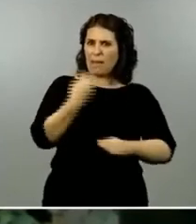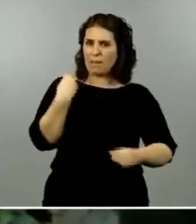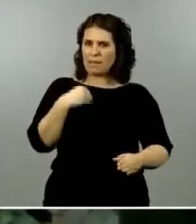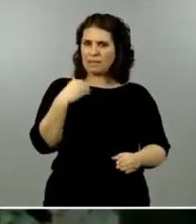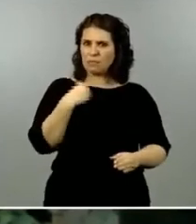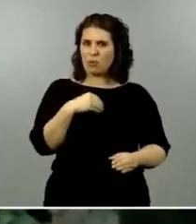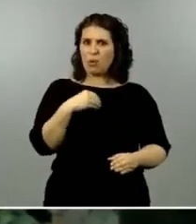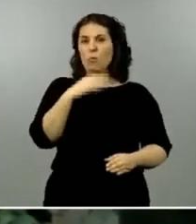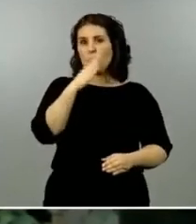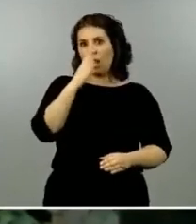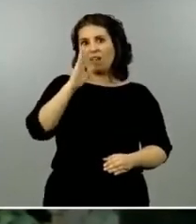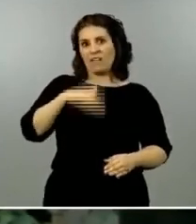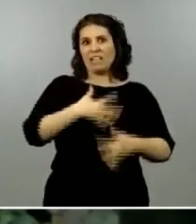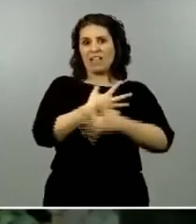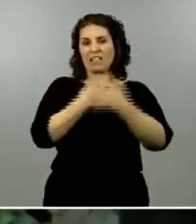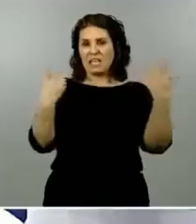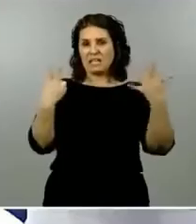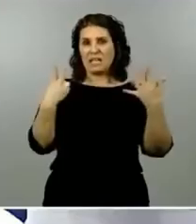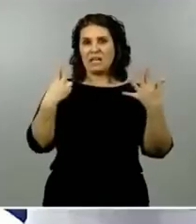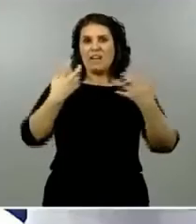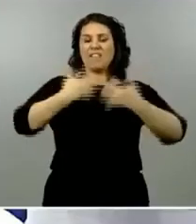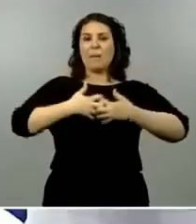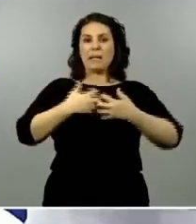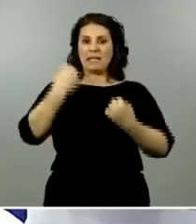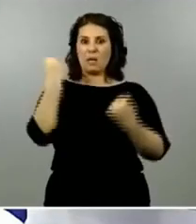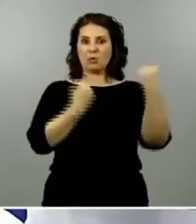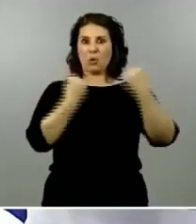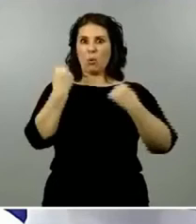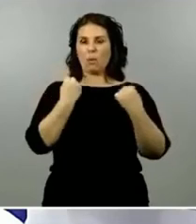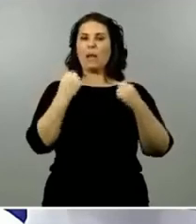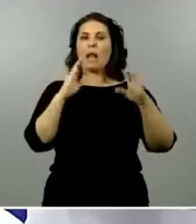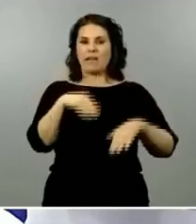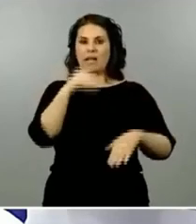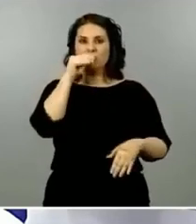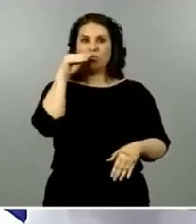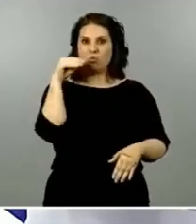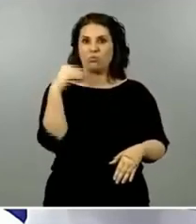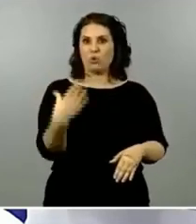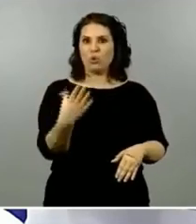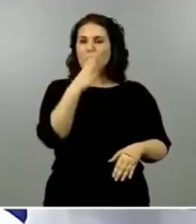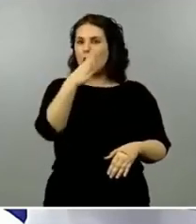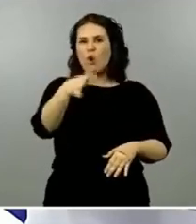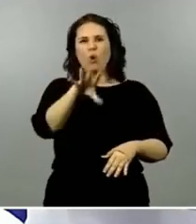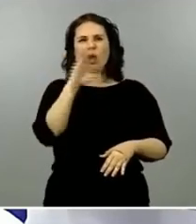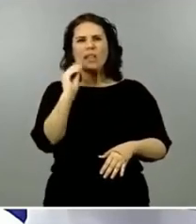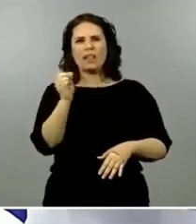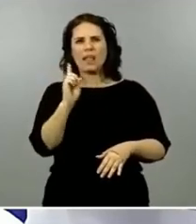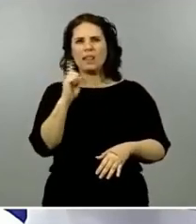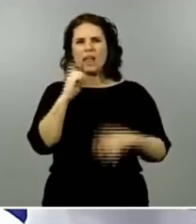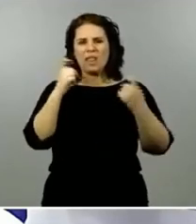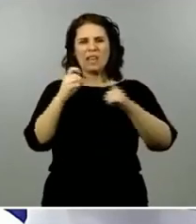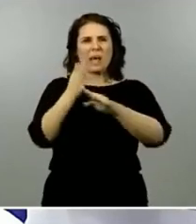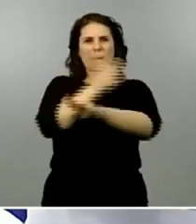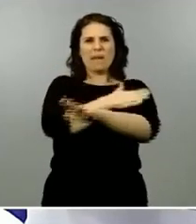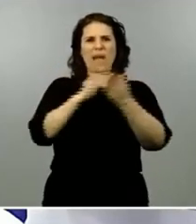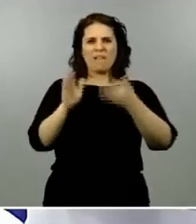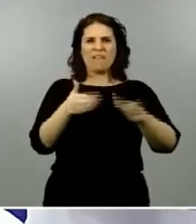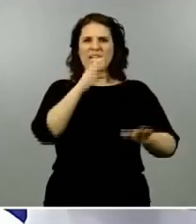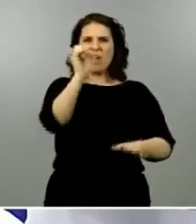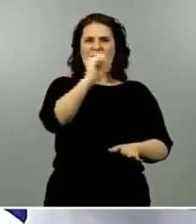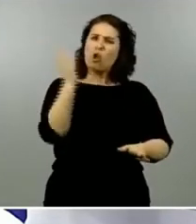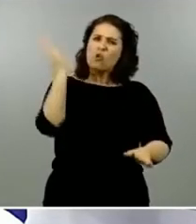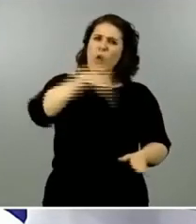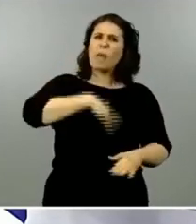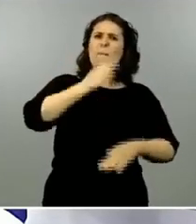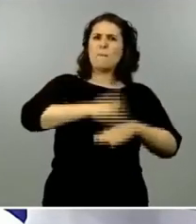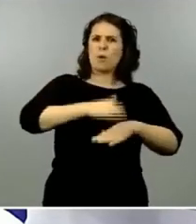españolas del automóvil del sector la verdad es que no entiende que se haya quitado en esa fase 0 después otra cuestión Andalucía